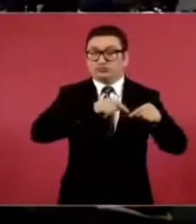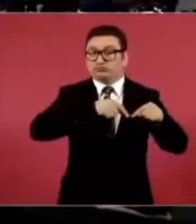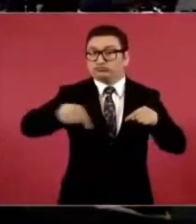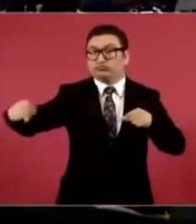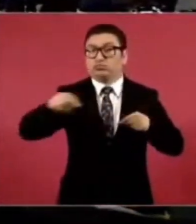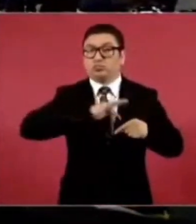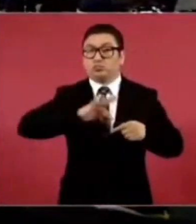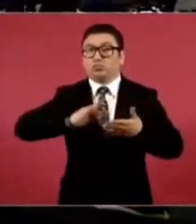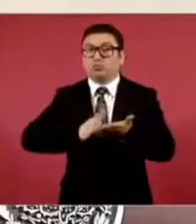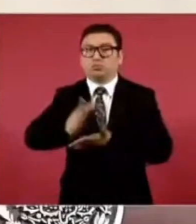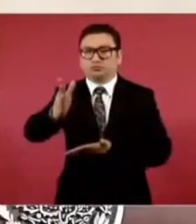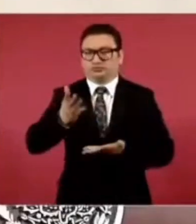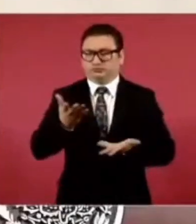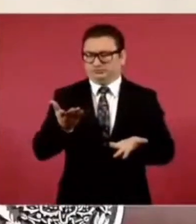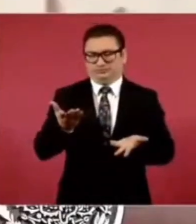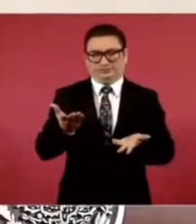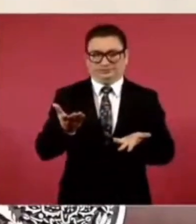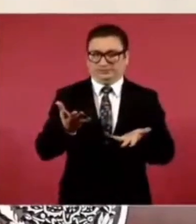aquí es